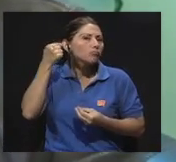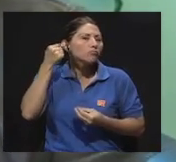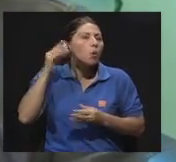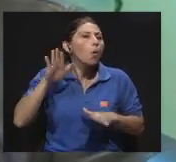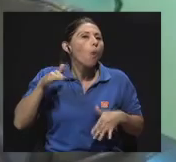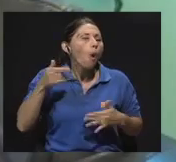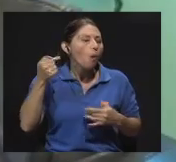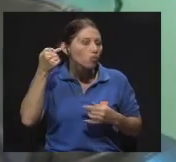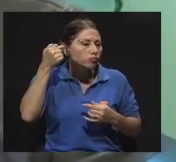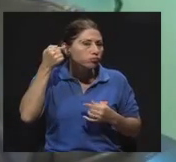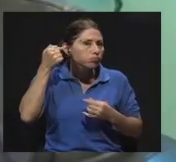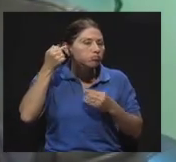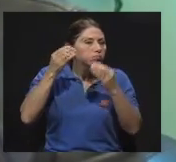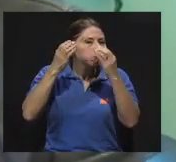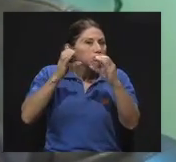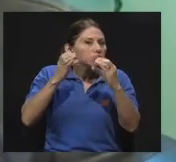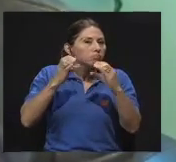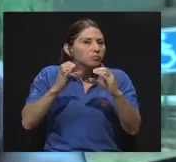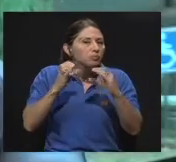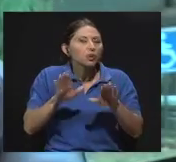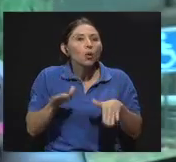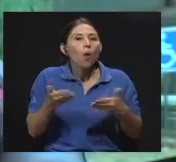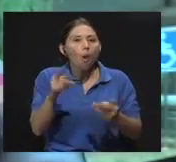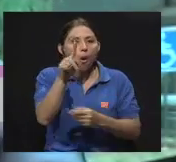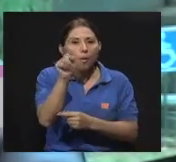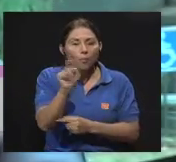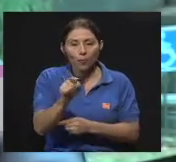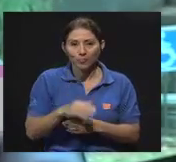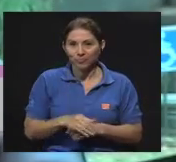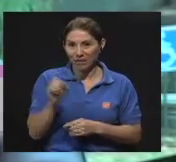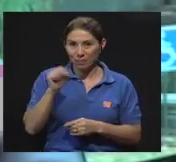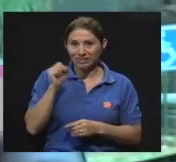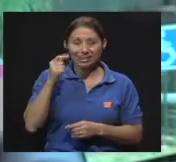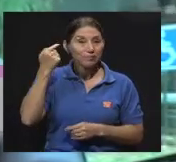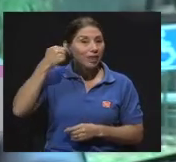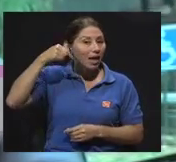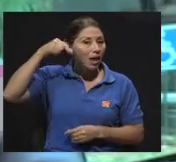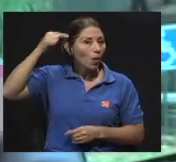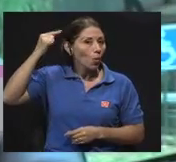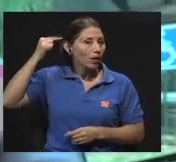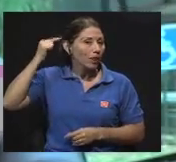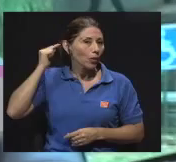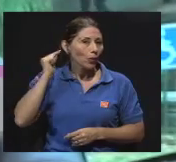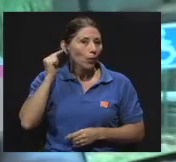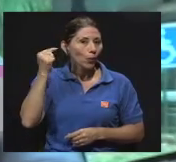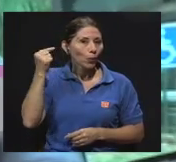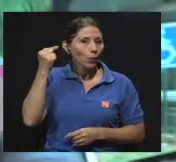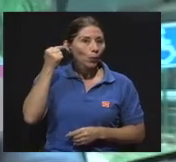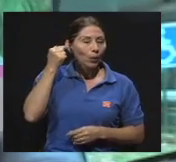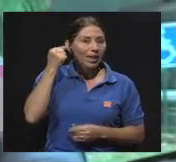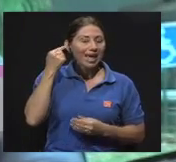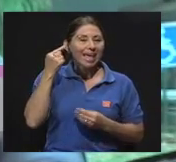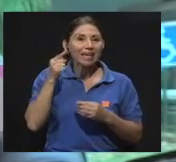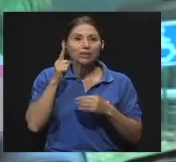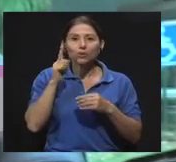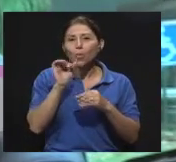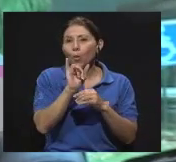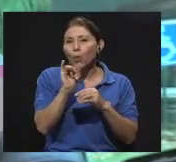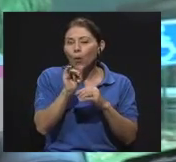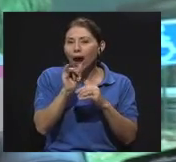interno, ¿cómo se va clasificando? Bueno, el oído humano es una estructura muy caprichosa,